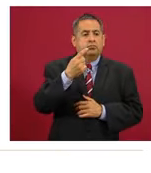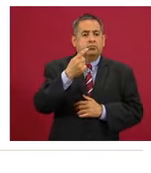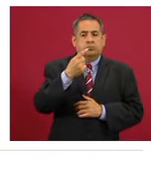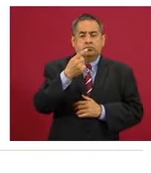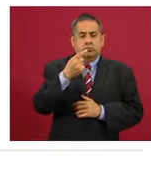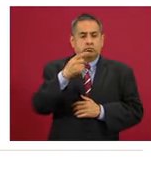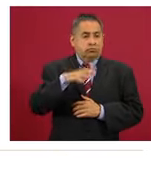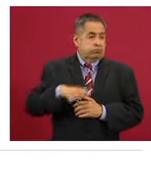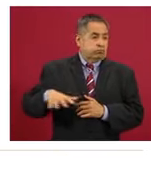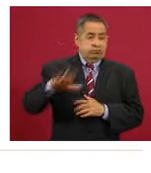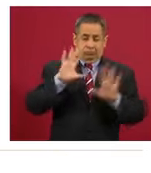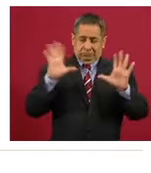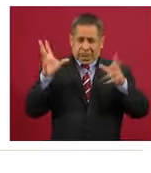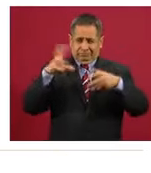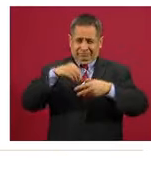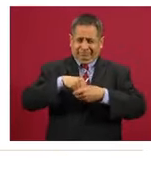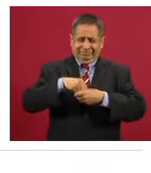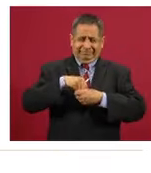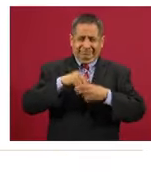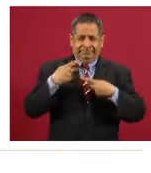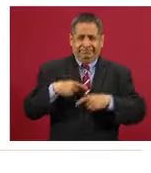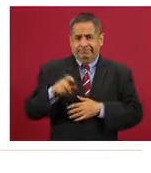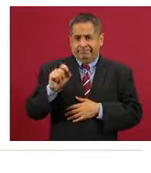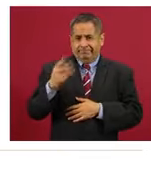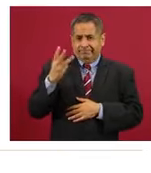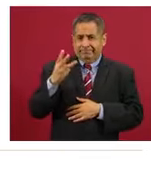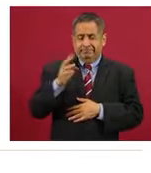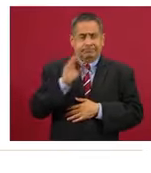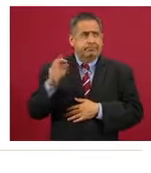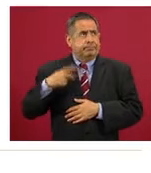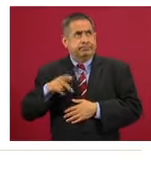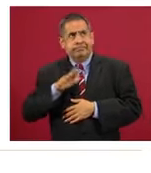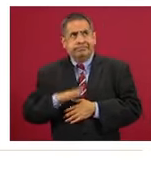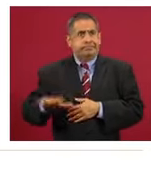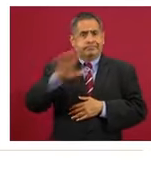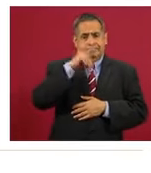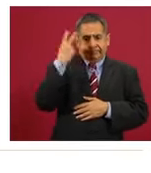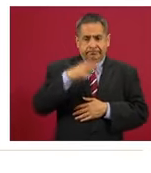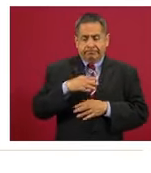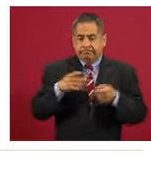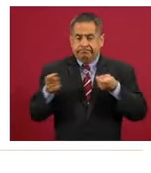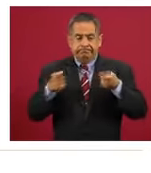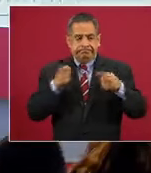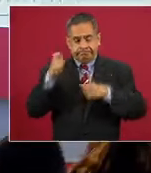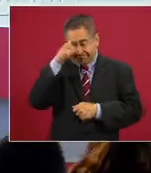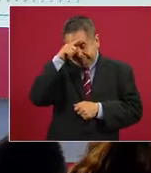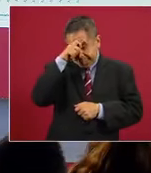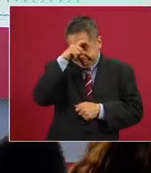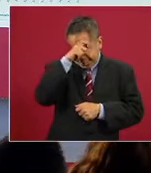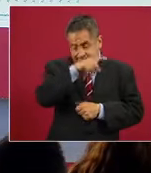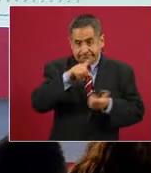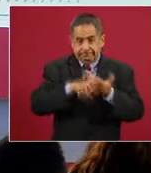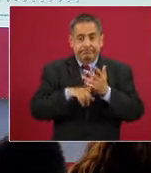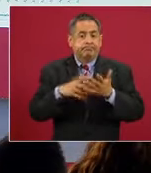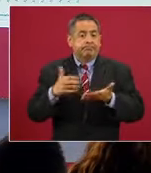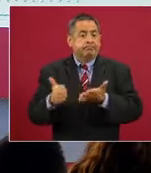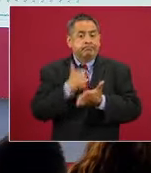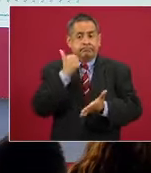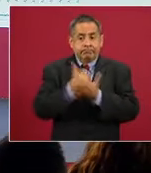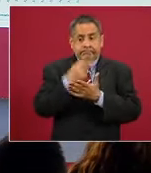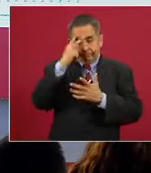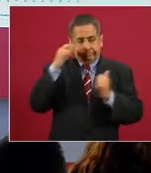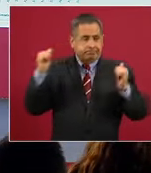México, toda la zona metropolitana, 23 por ciento. Y eso hace muy complejo el control epidémico. Además, es una zona en la que concurren